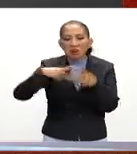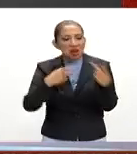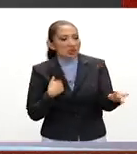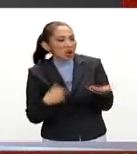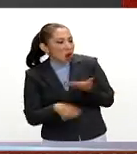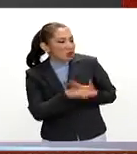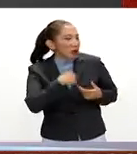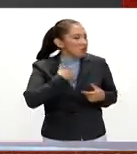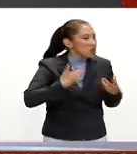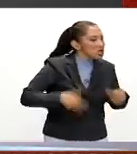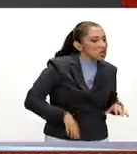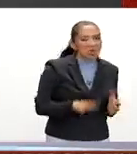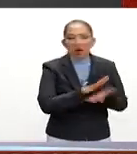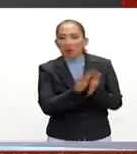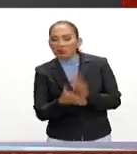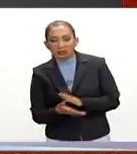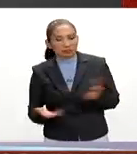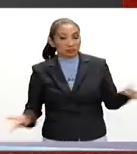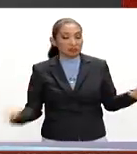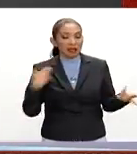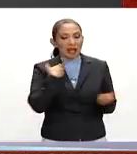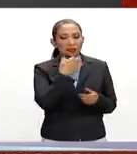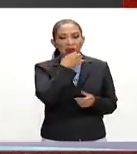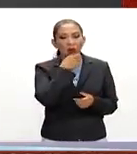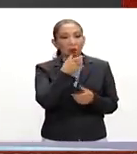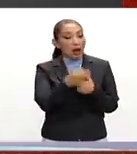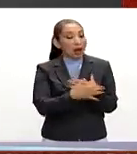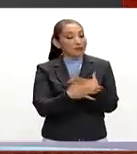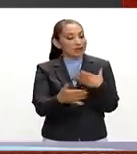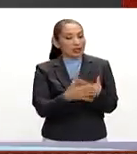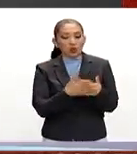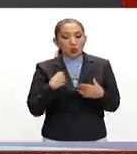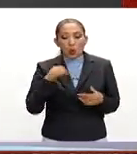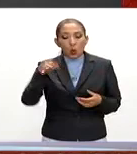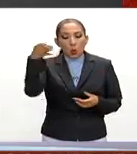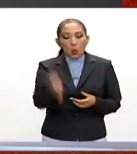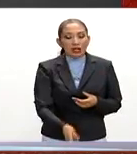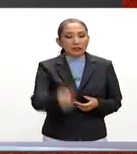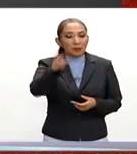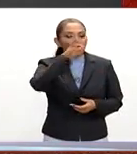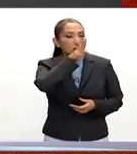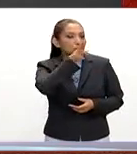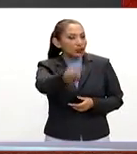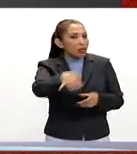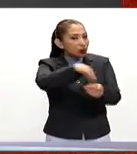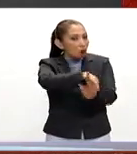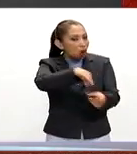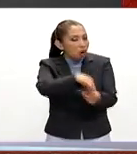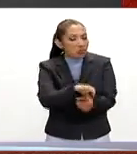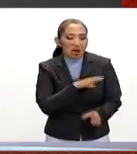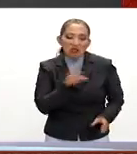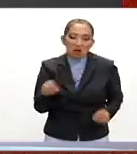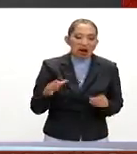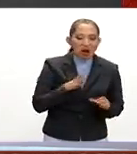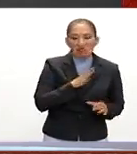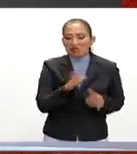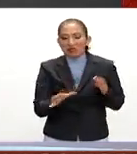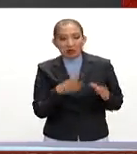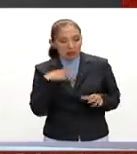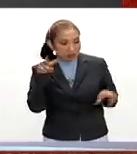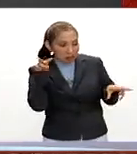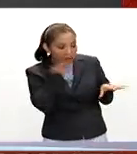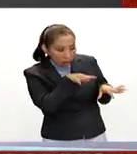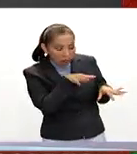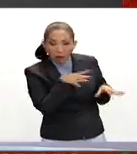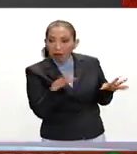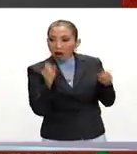que la prensa corrupta. Y bueno, esta amenaza de desconocer los resultados de las elecciones acapara las primeras